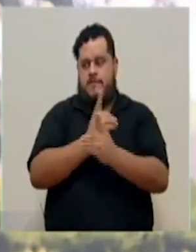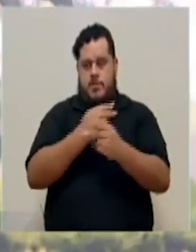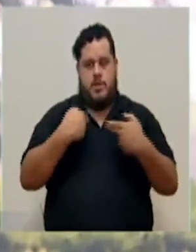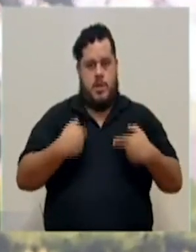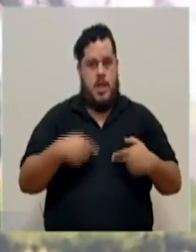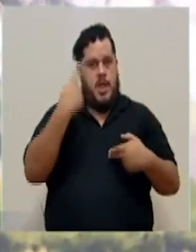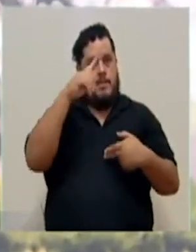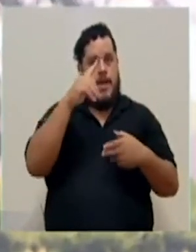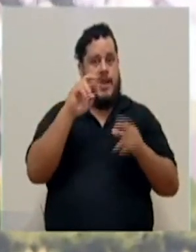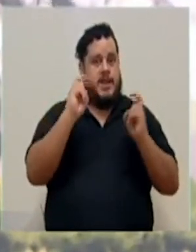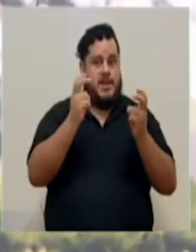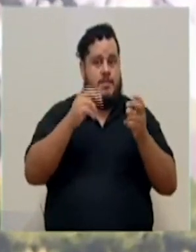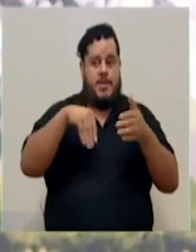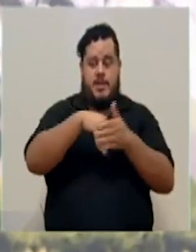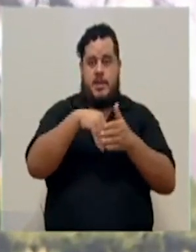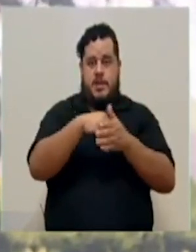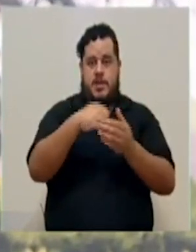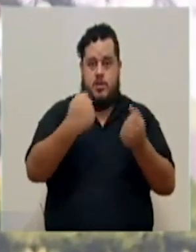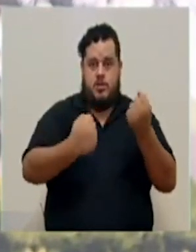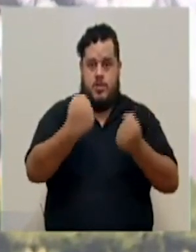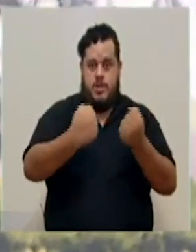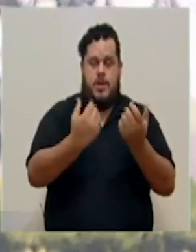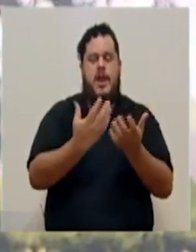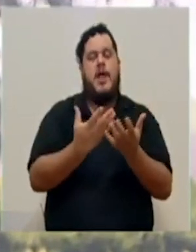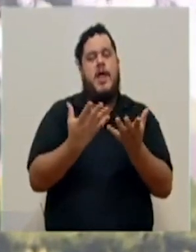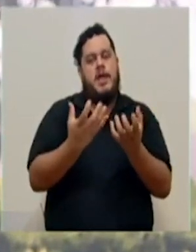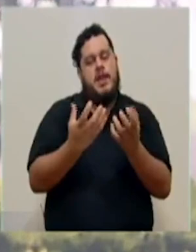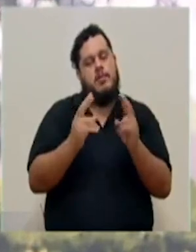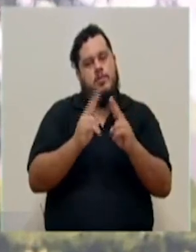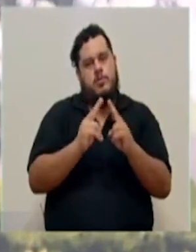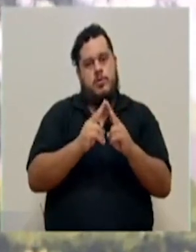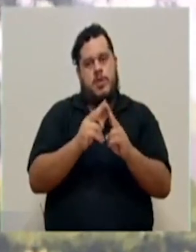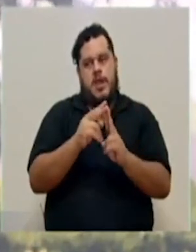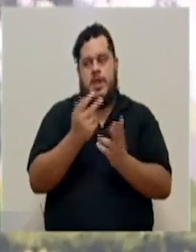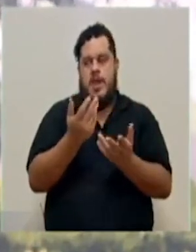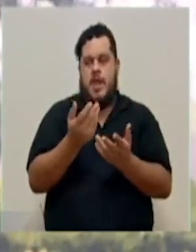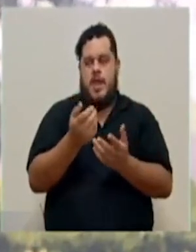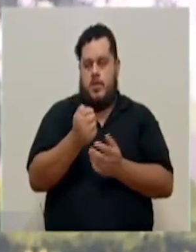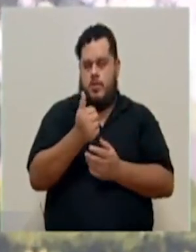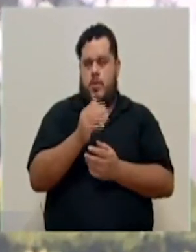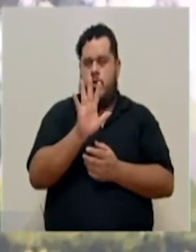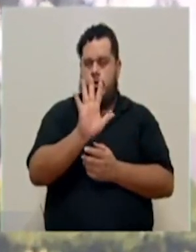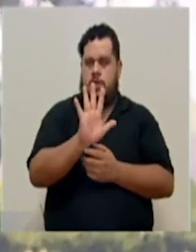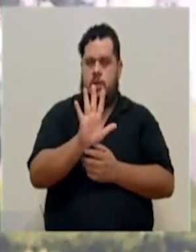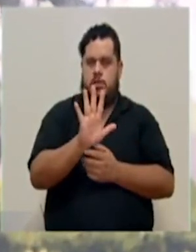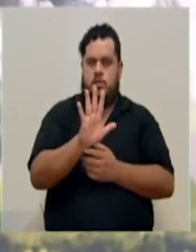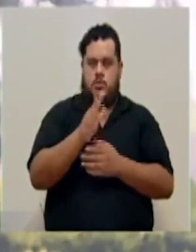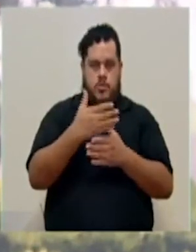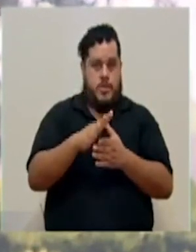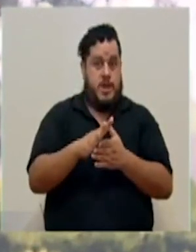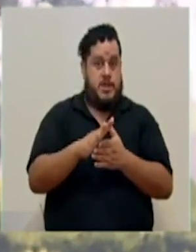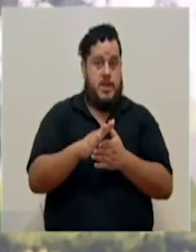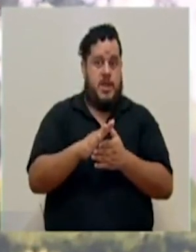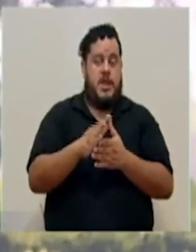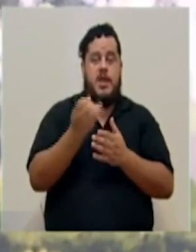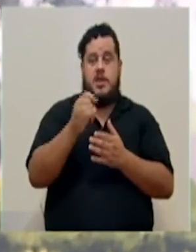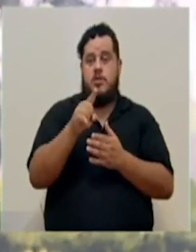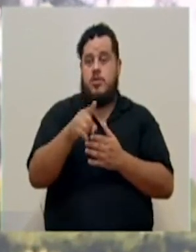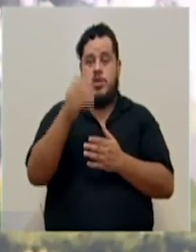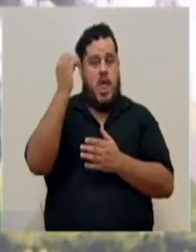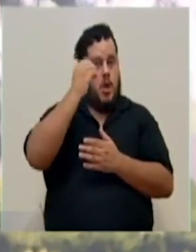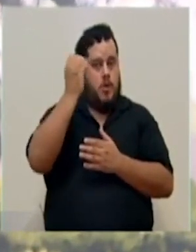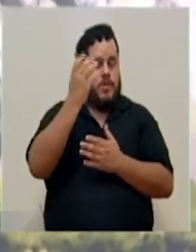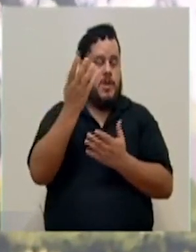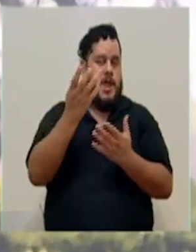el tema de la restricción vehicular. Queríamos conocer un poco, bueno, de su parte, si considera que